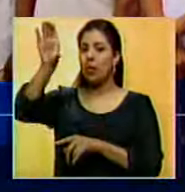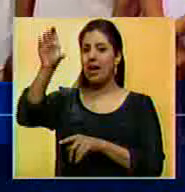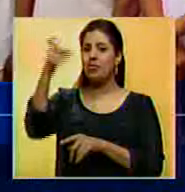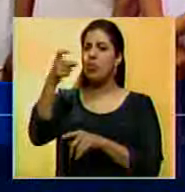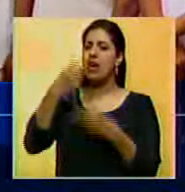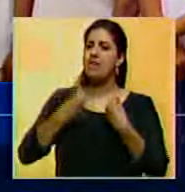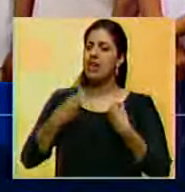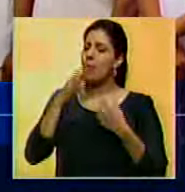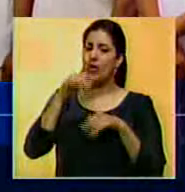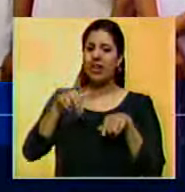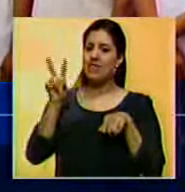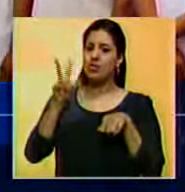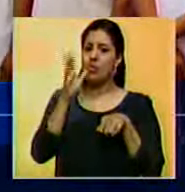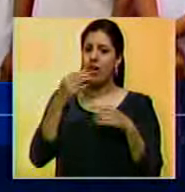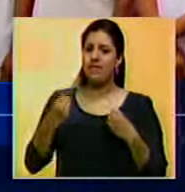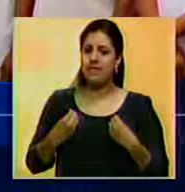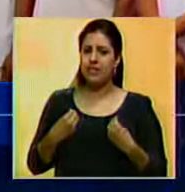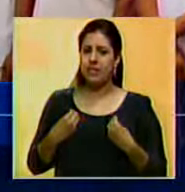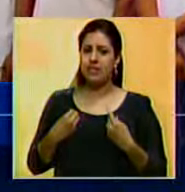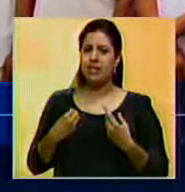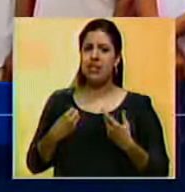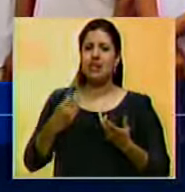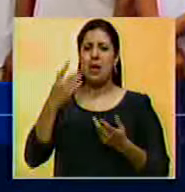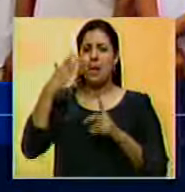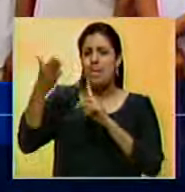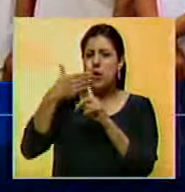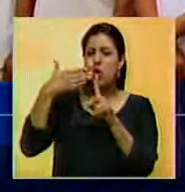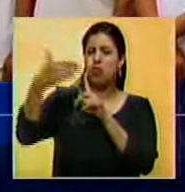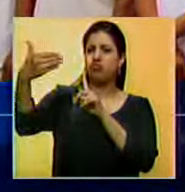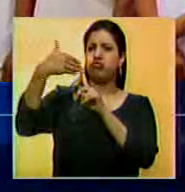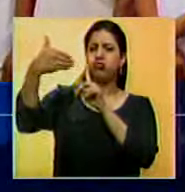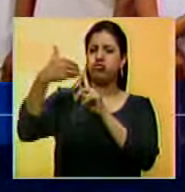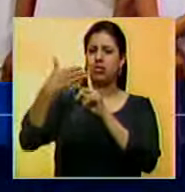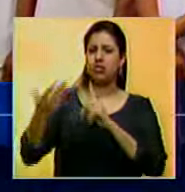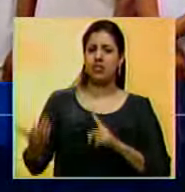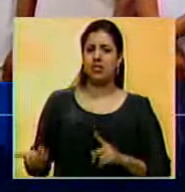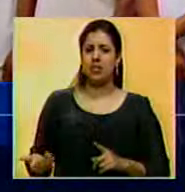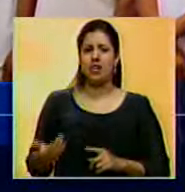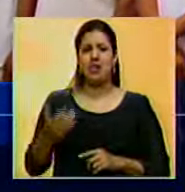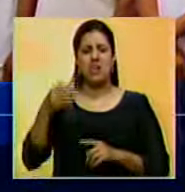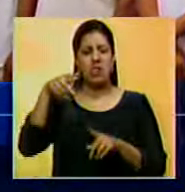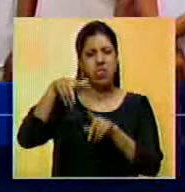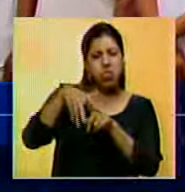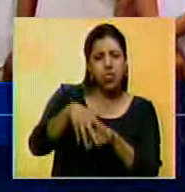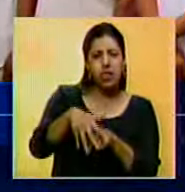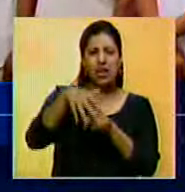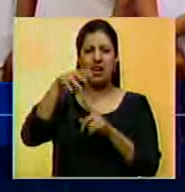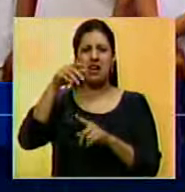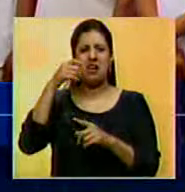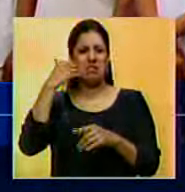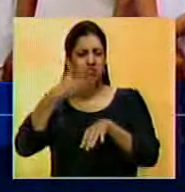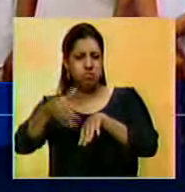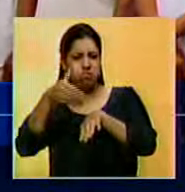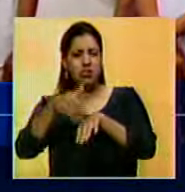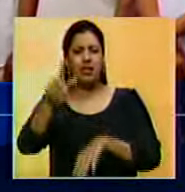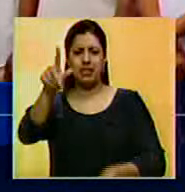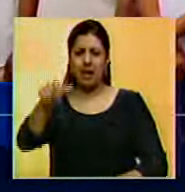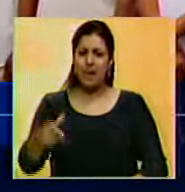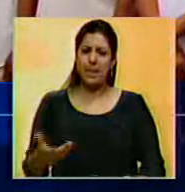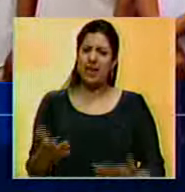su país no la consigue, es maltratado, es humillado, es despreciado,